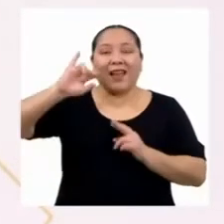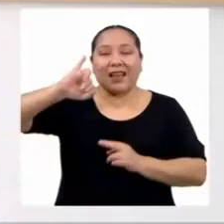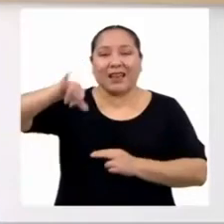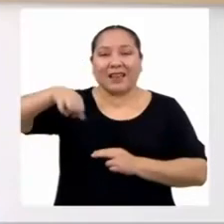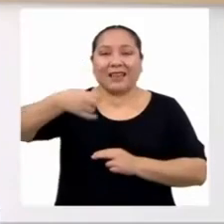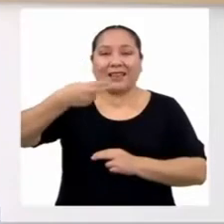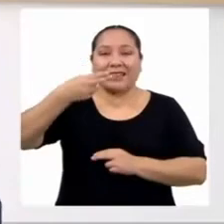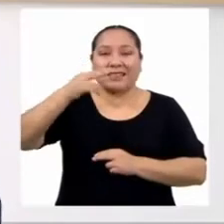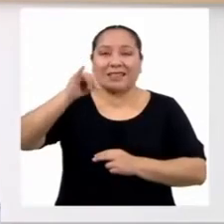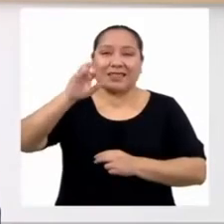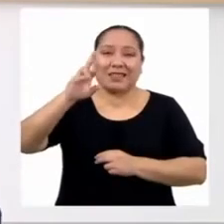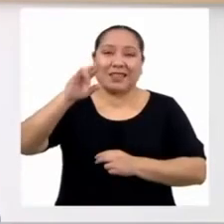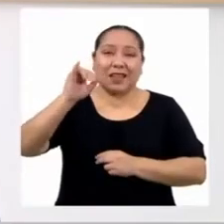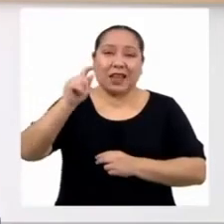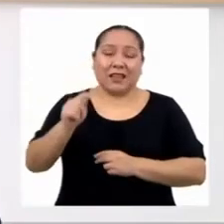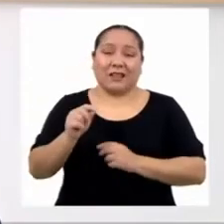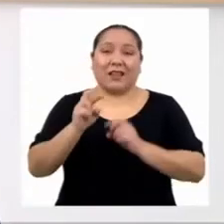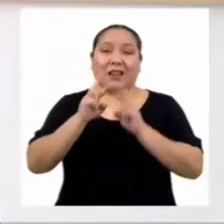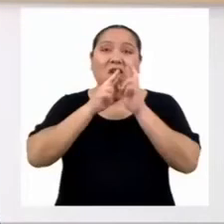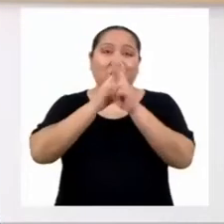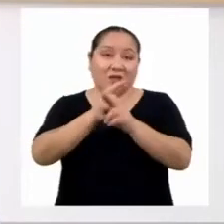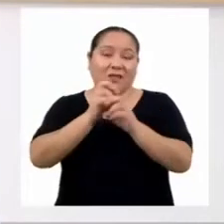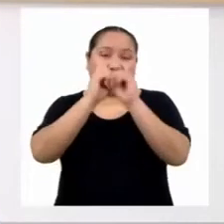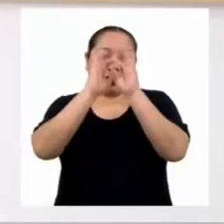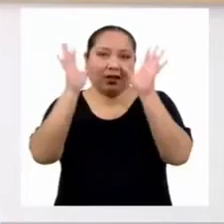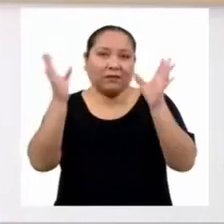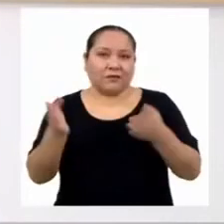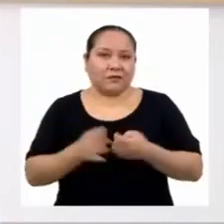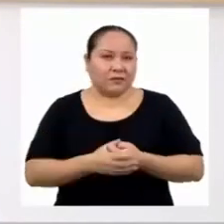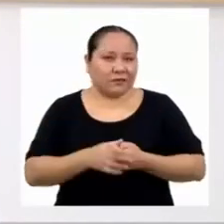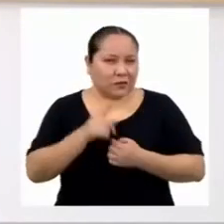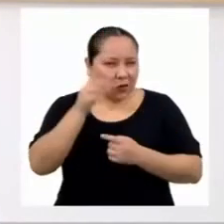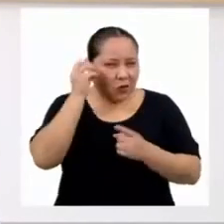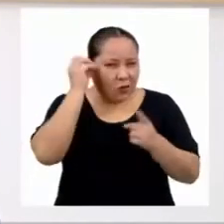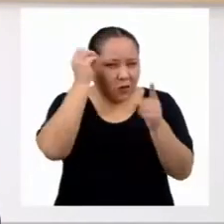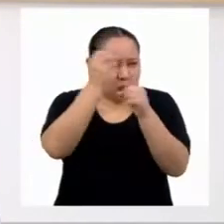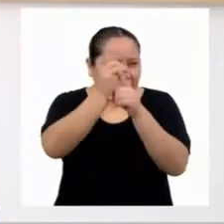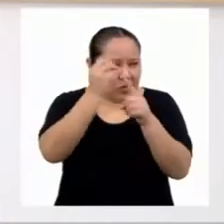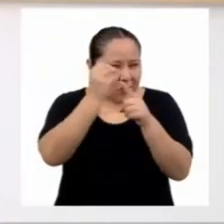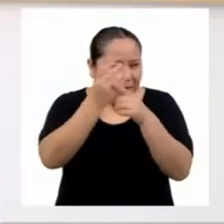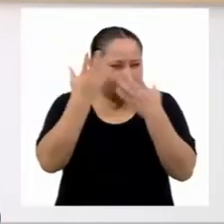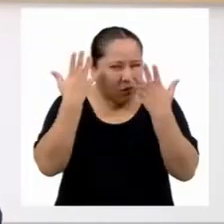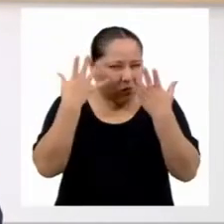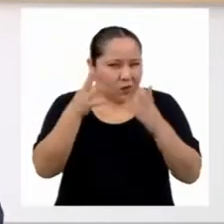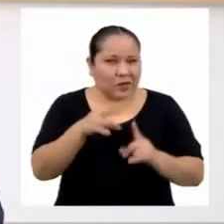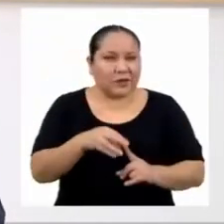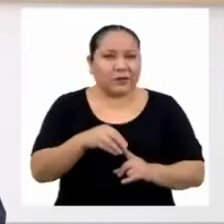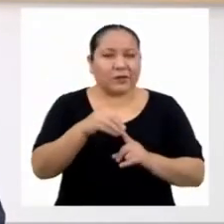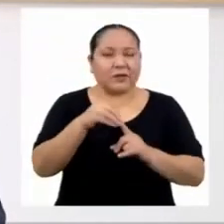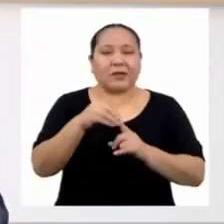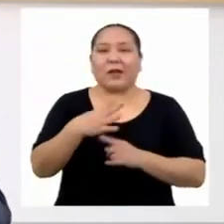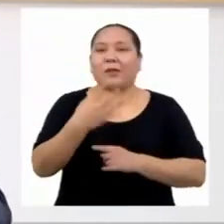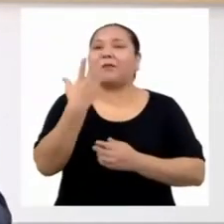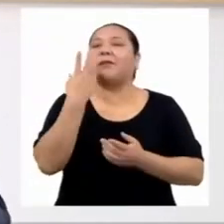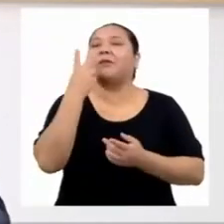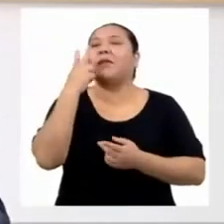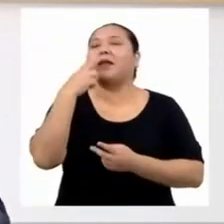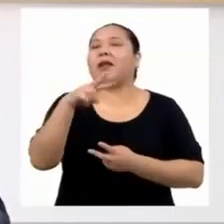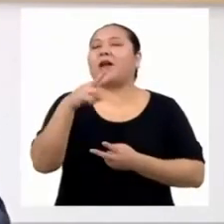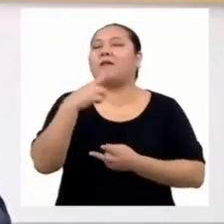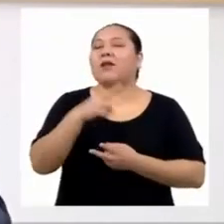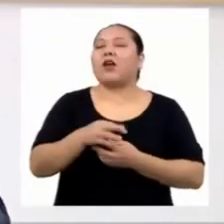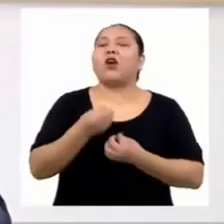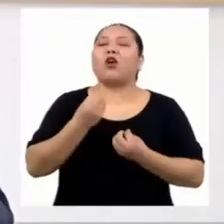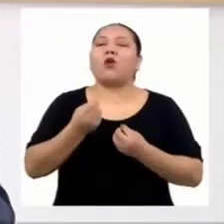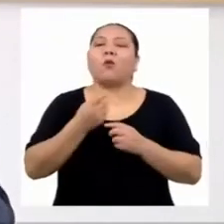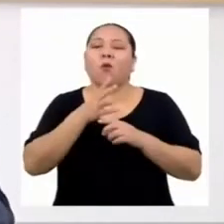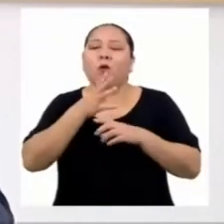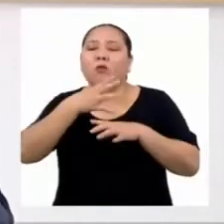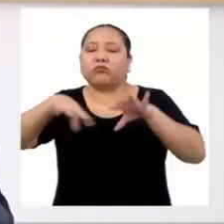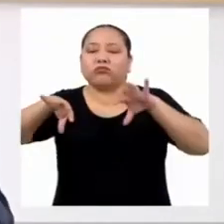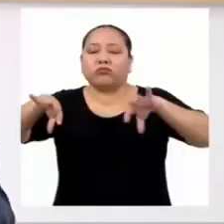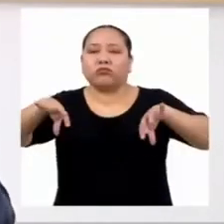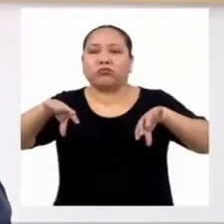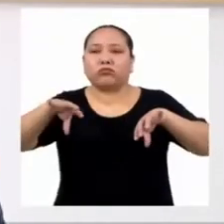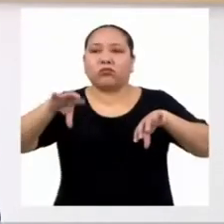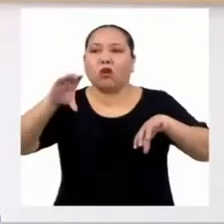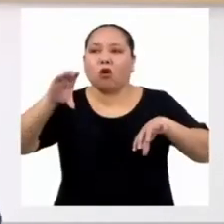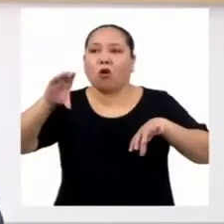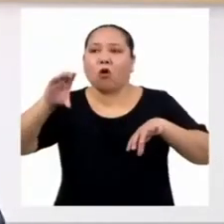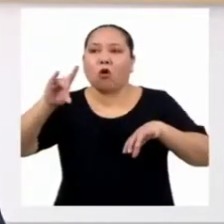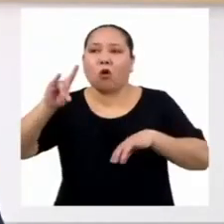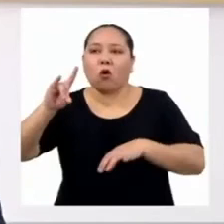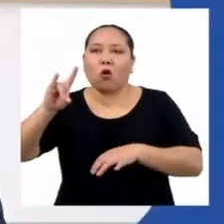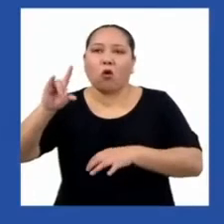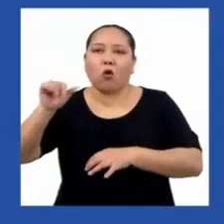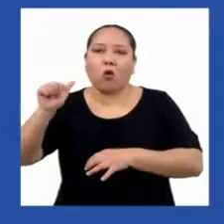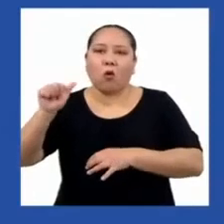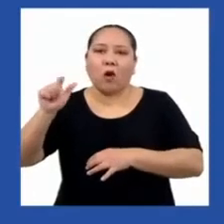clara. Pues quiero proponerles un pequeño reto especial ahora mismo, para ver cómo están diferenciando las variables cuantitativas y